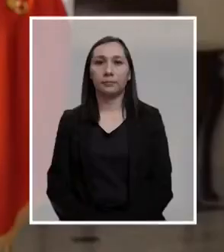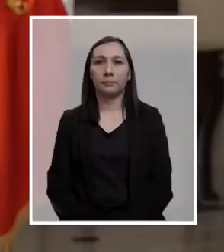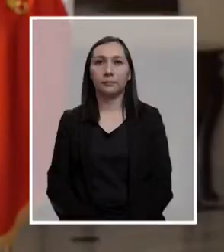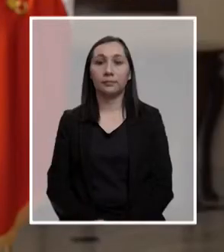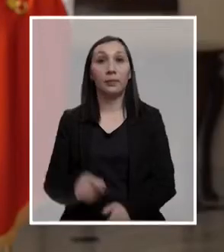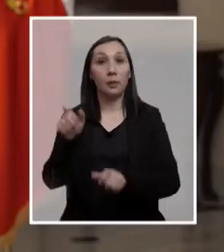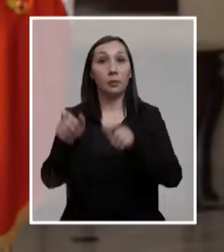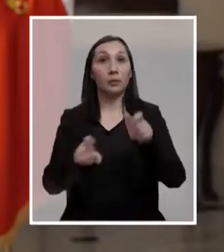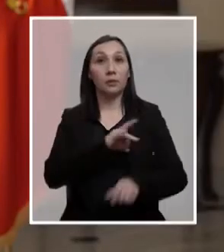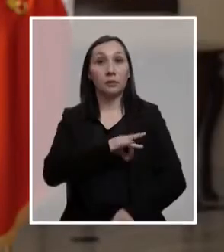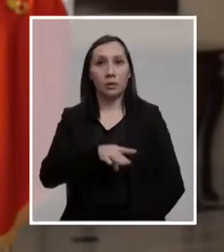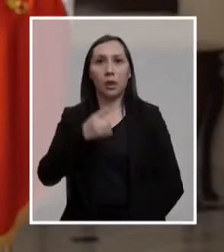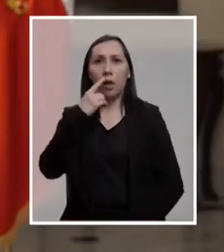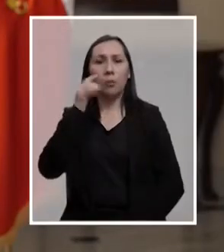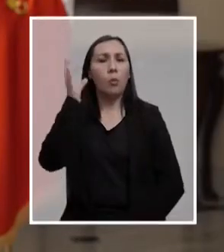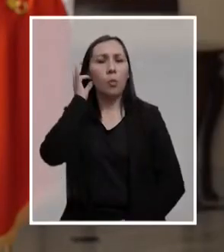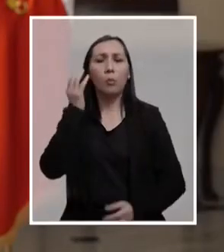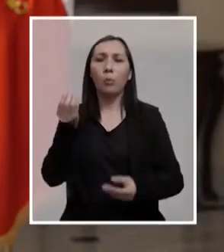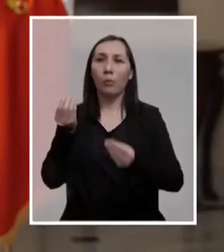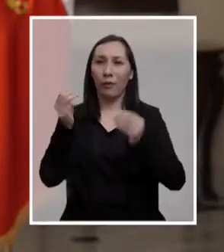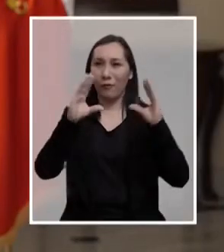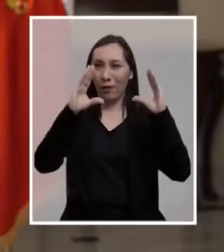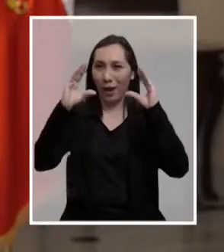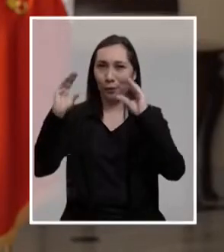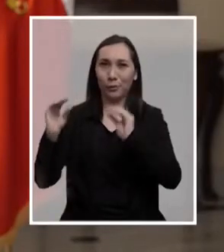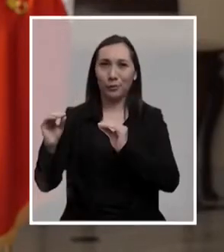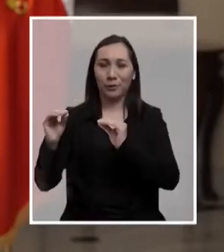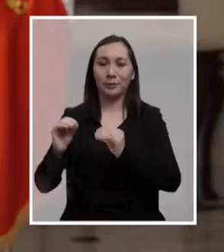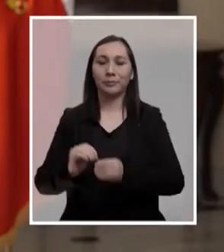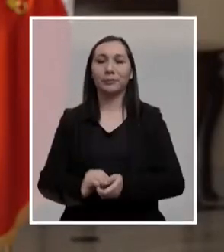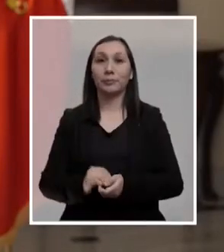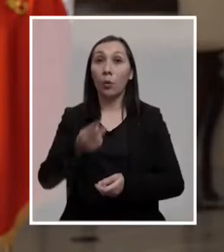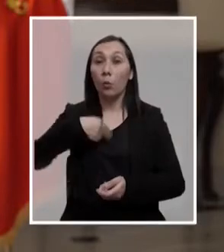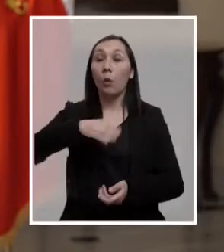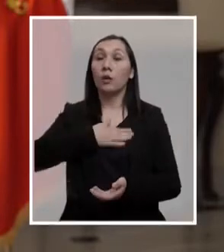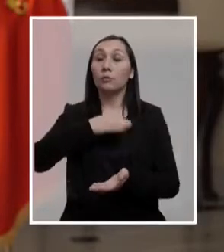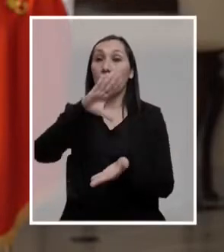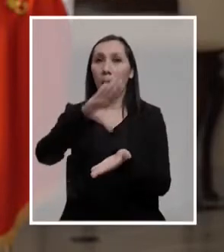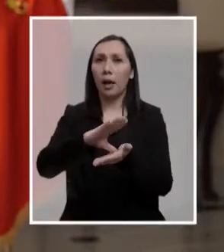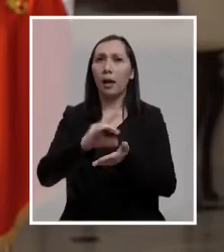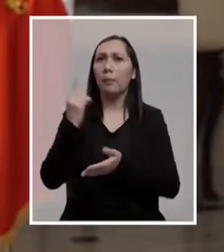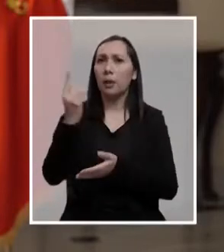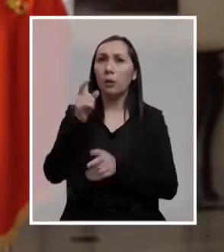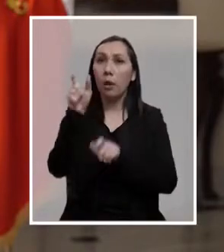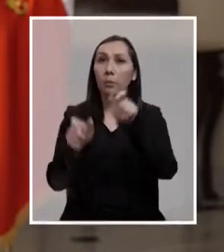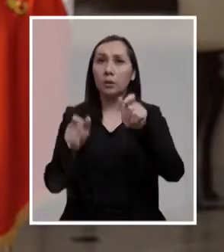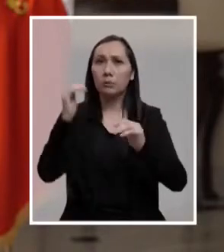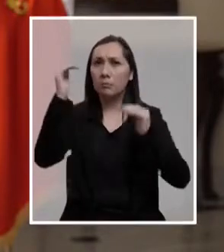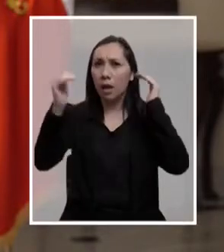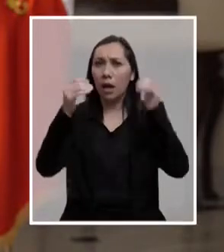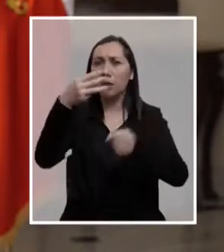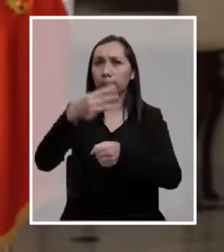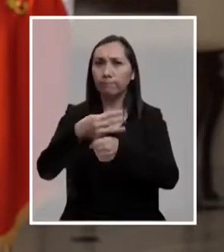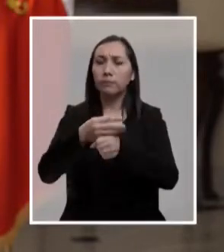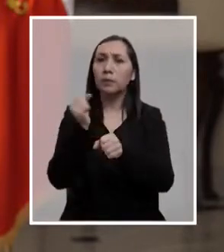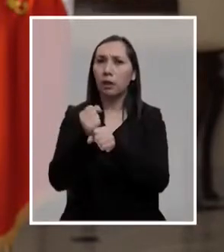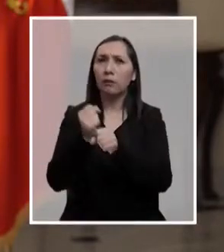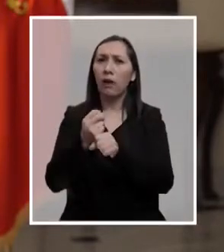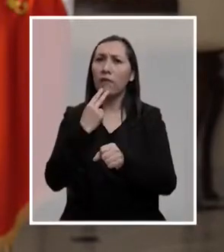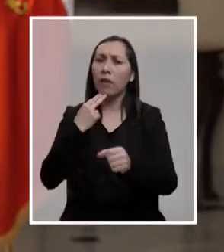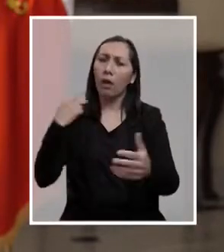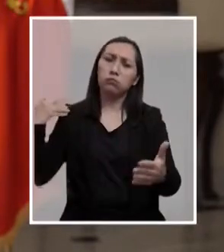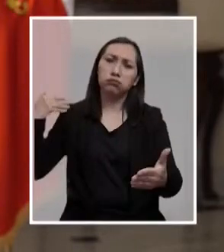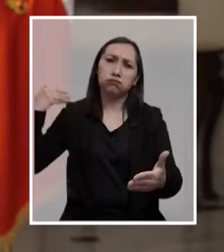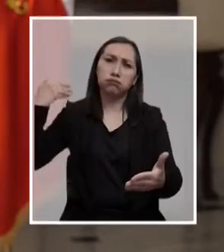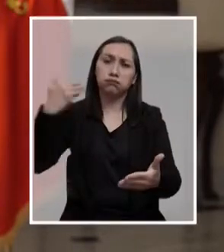Chilenas y chilenos, muy buenas noches. Nuestro país, y en particular las personas mayores que han trabajado toda su